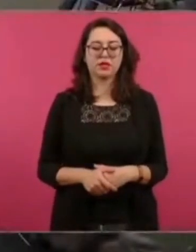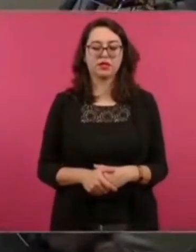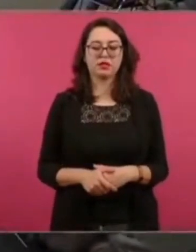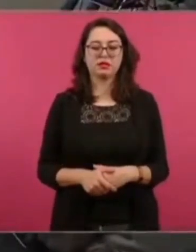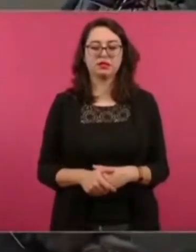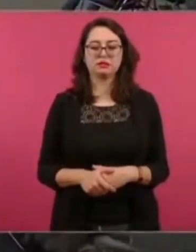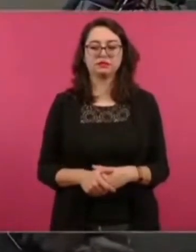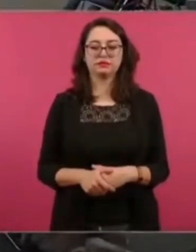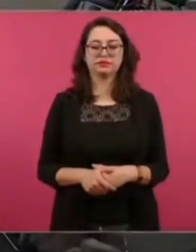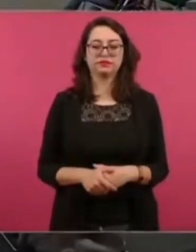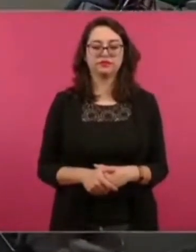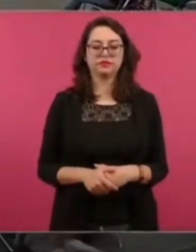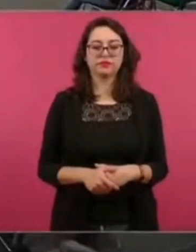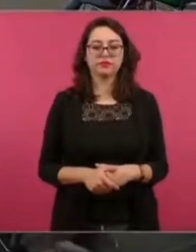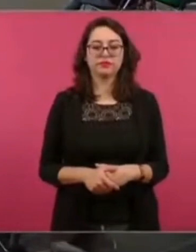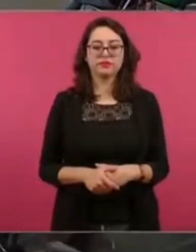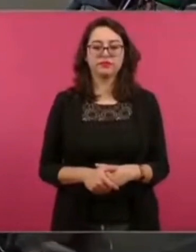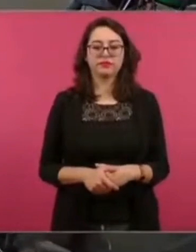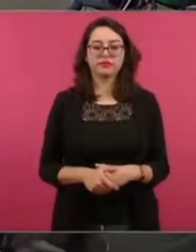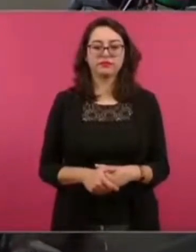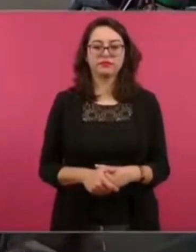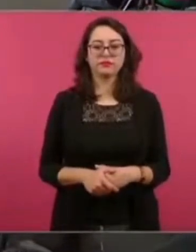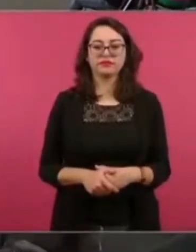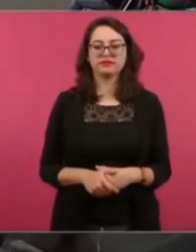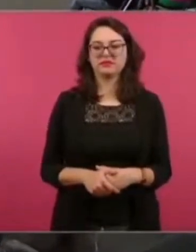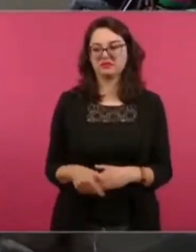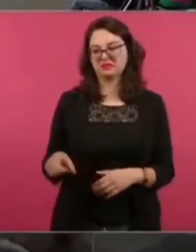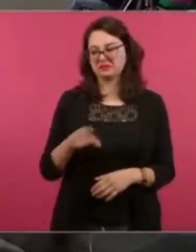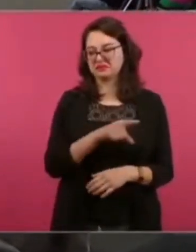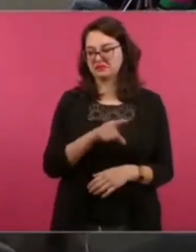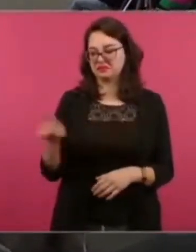Lo mismo puede decirse de la clase baja.